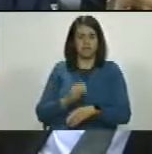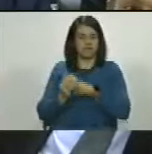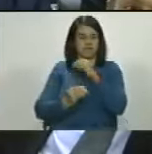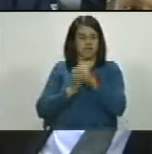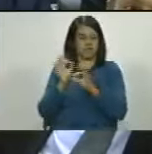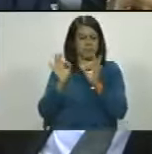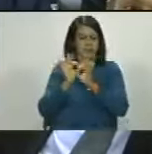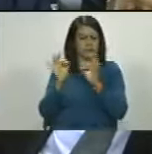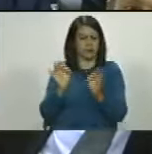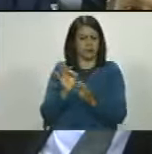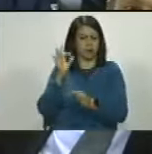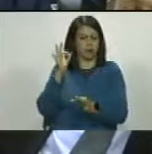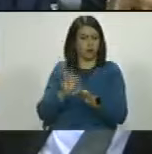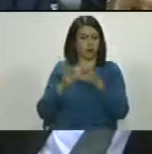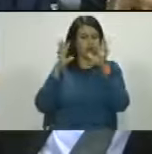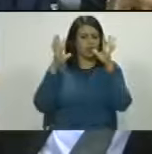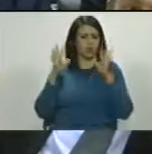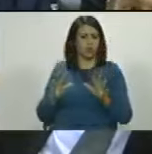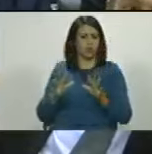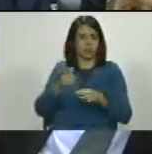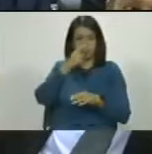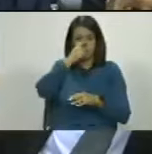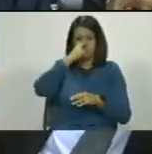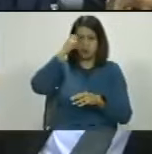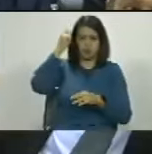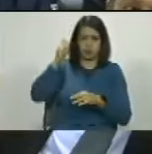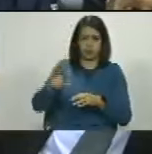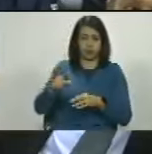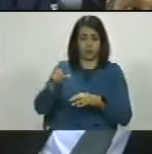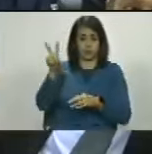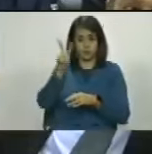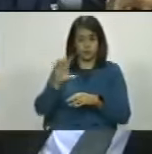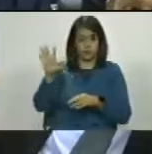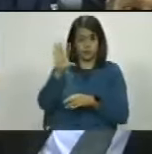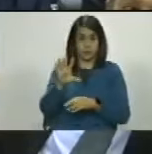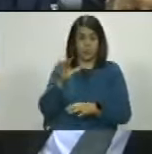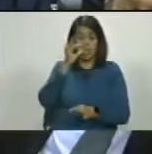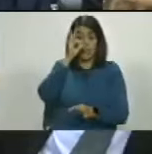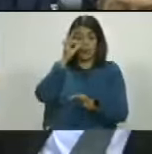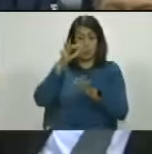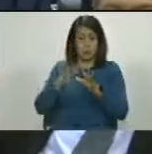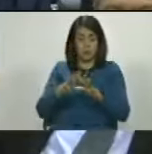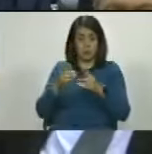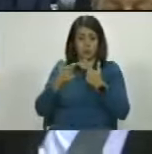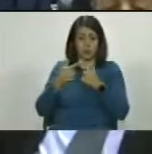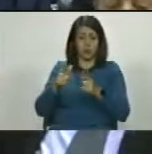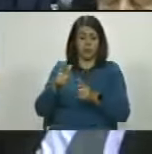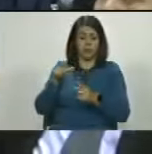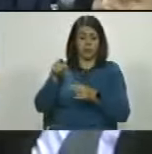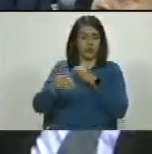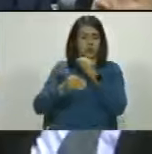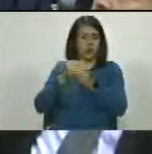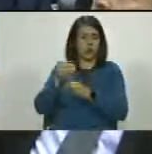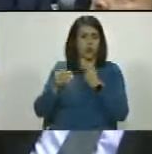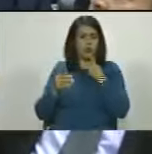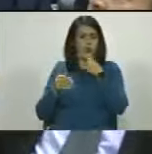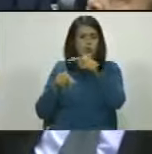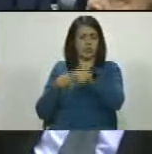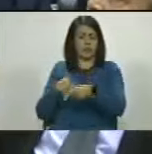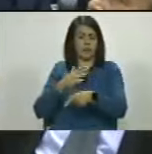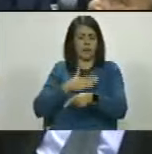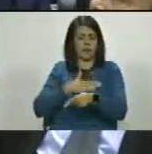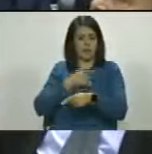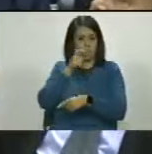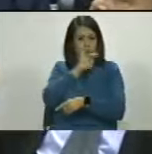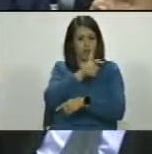es una suerte de desprecio al Estado. Y aquí hay una suerte de desprecio al Estado. Y como dicen, en mi